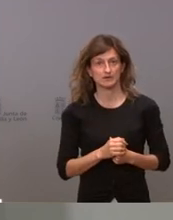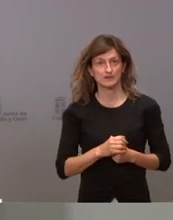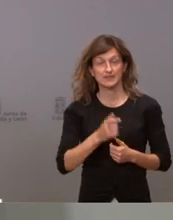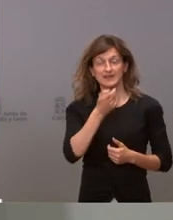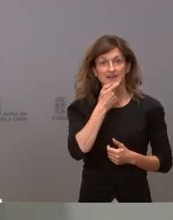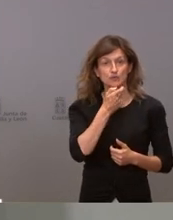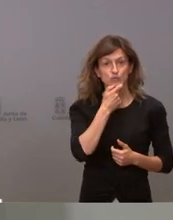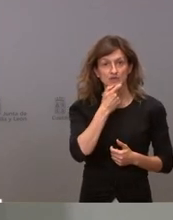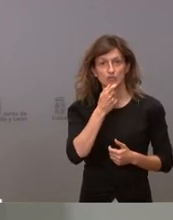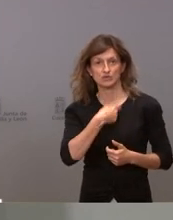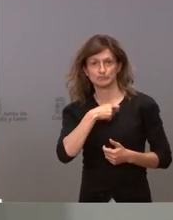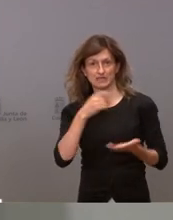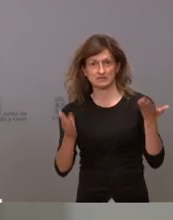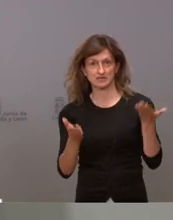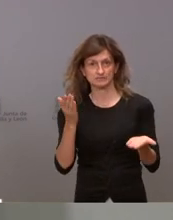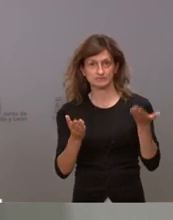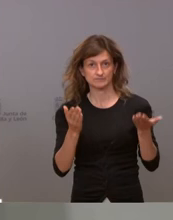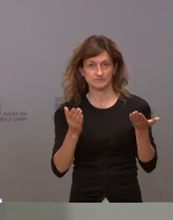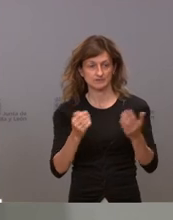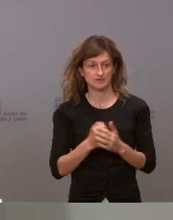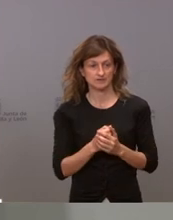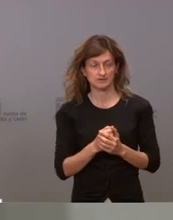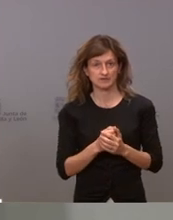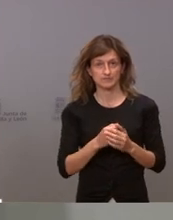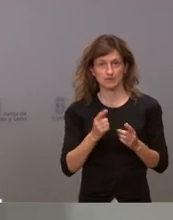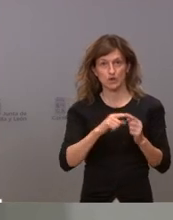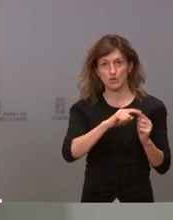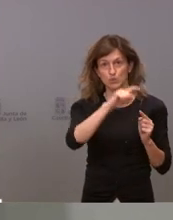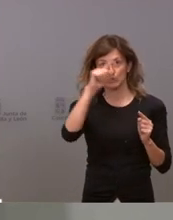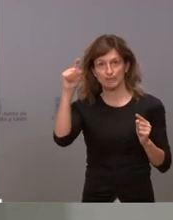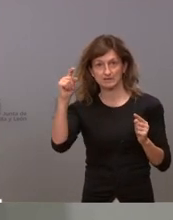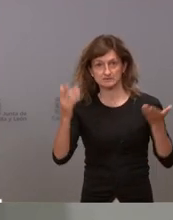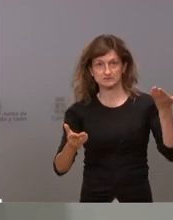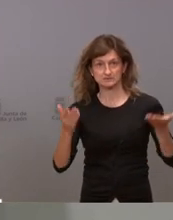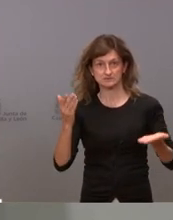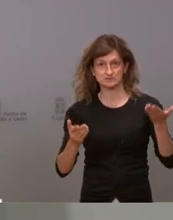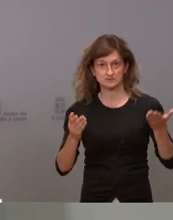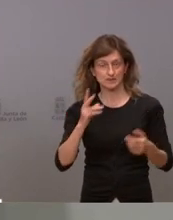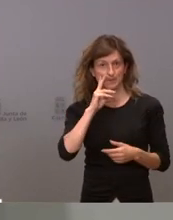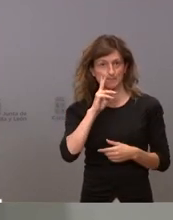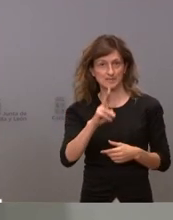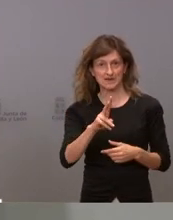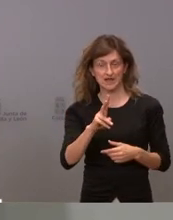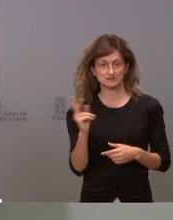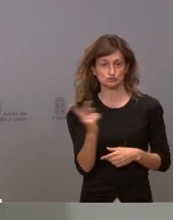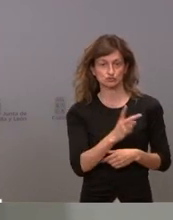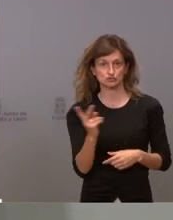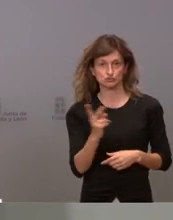y España pongan solamente esas dos curvas y verán cómo son prácticamente